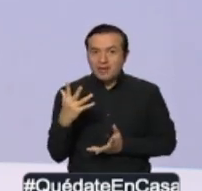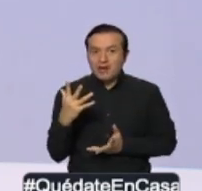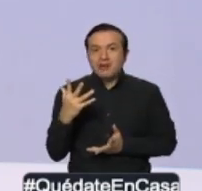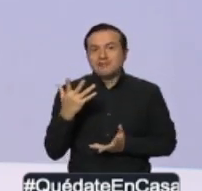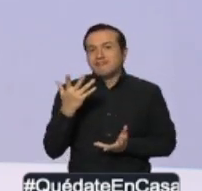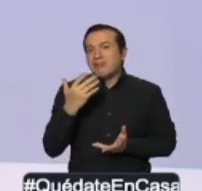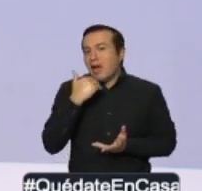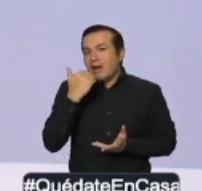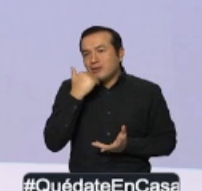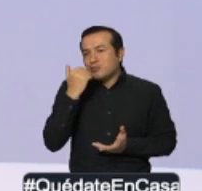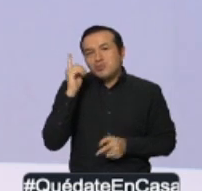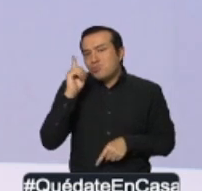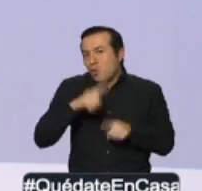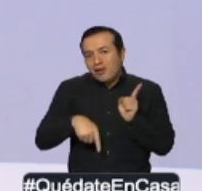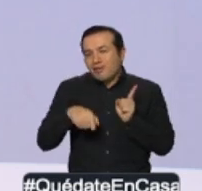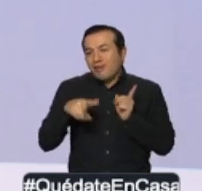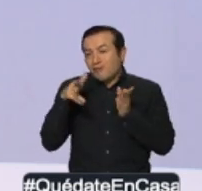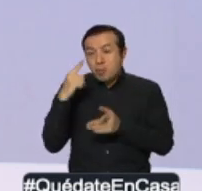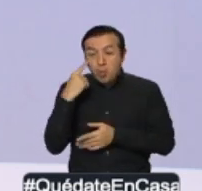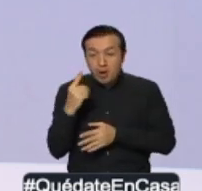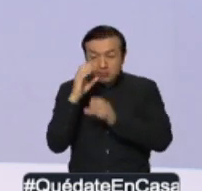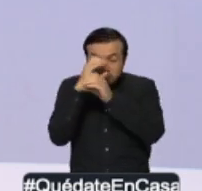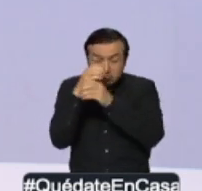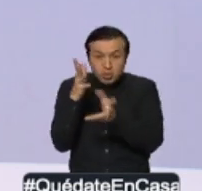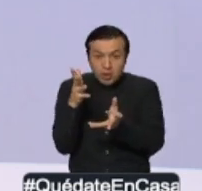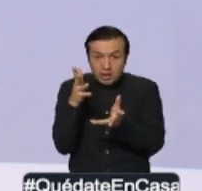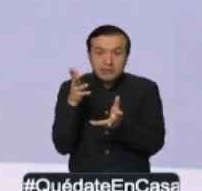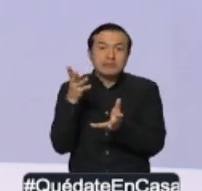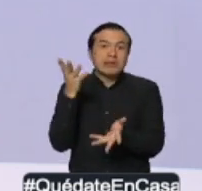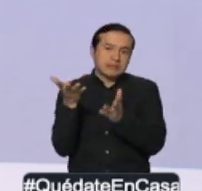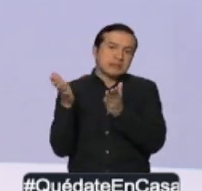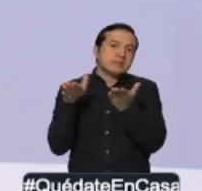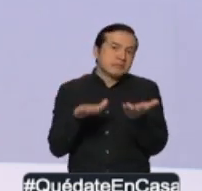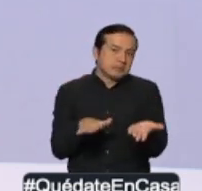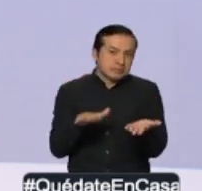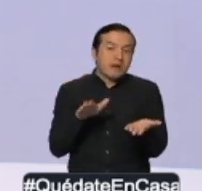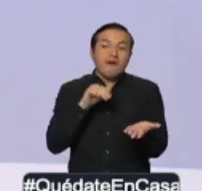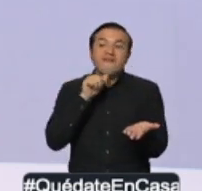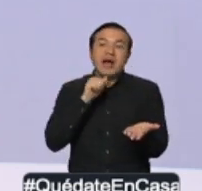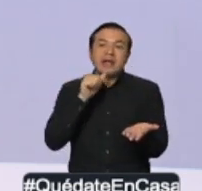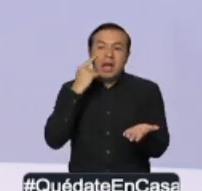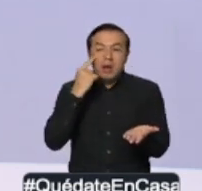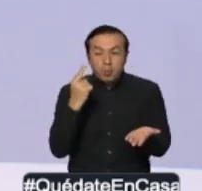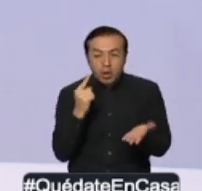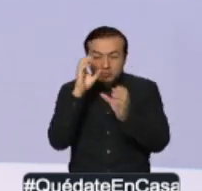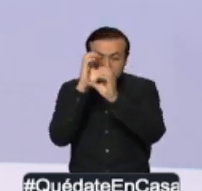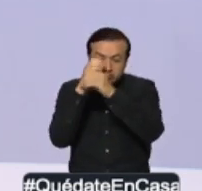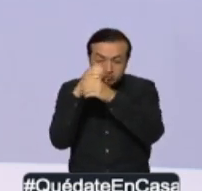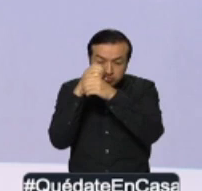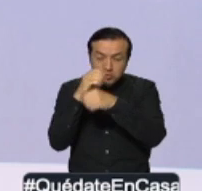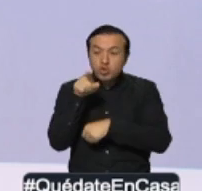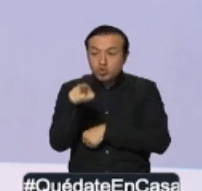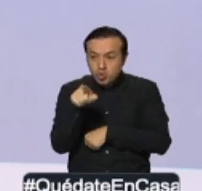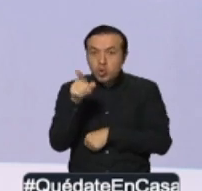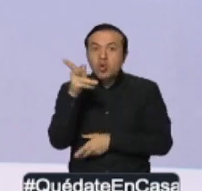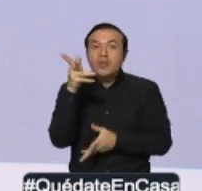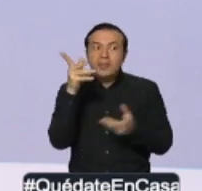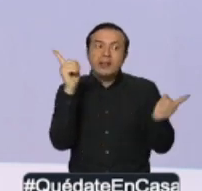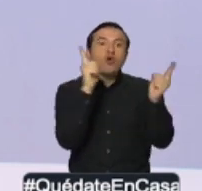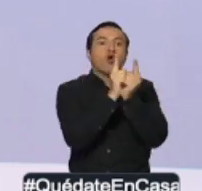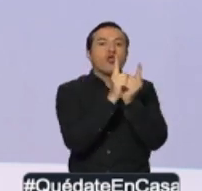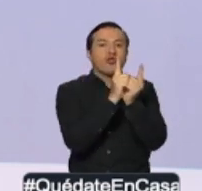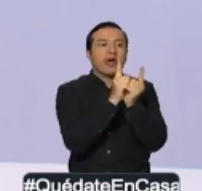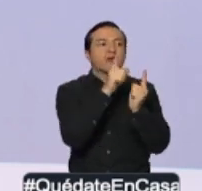algún motivo. Estos podrían ser fallecidos a los cuales no se logró tomar muestra y que tienen contacto con casos